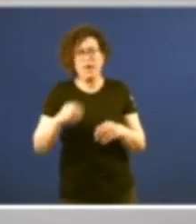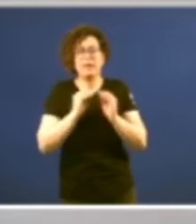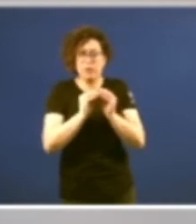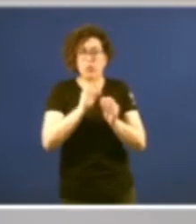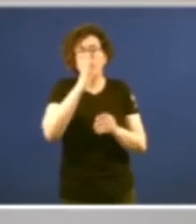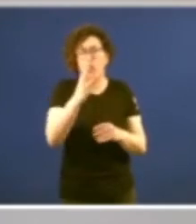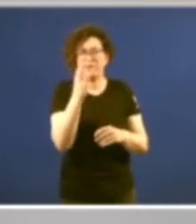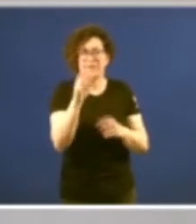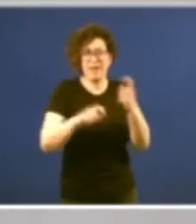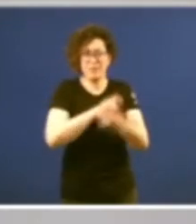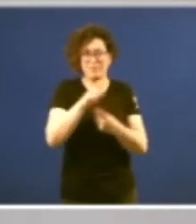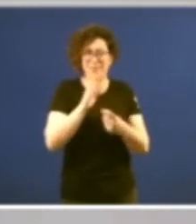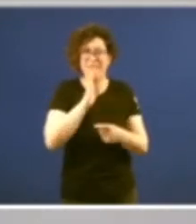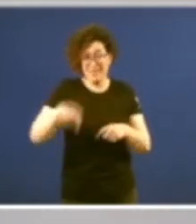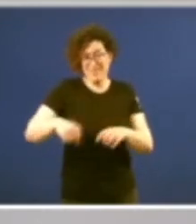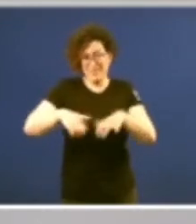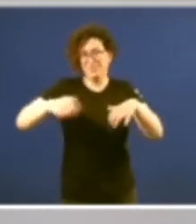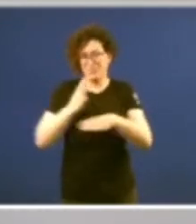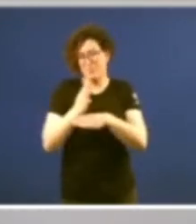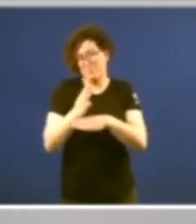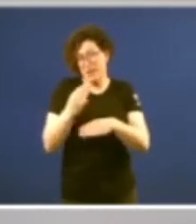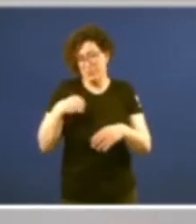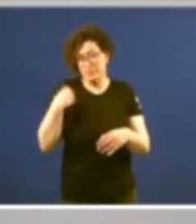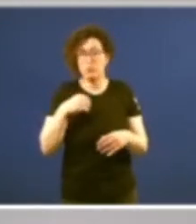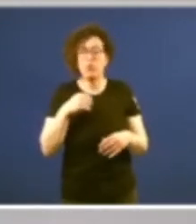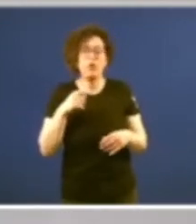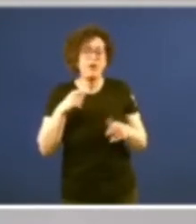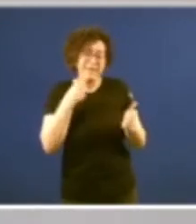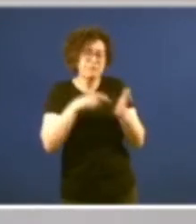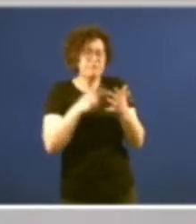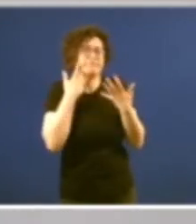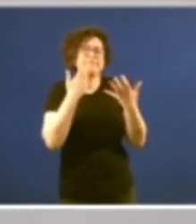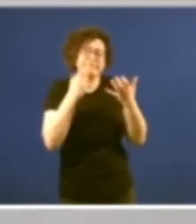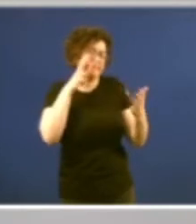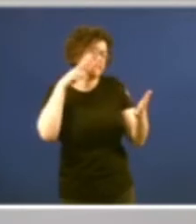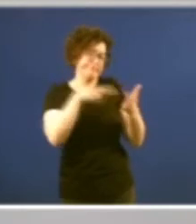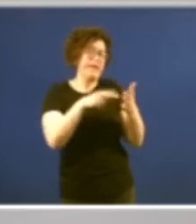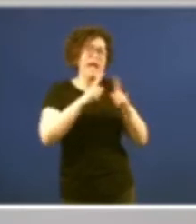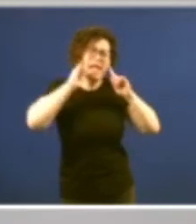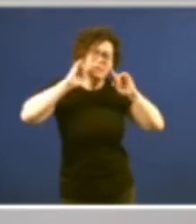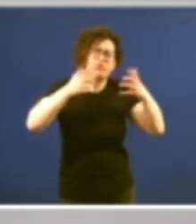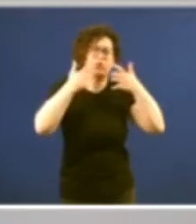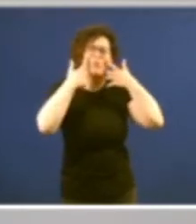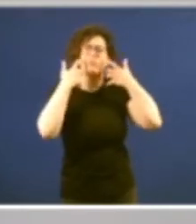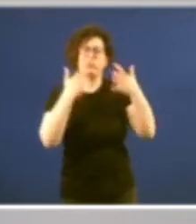30 aniversario desta institución del Parlamento ponía de relieve esos esfuerzos tan notorios que se hicieron para ya